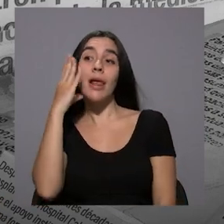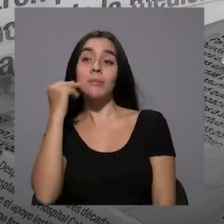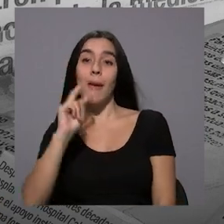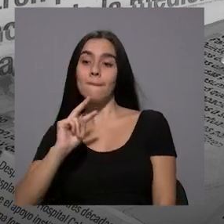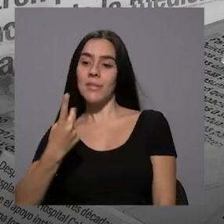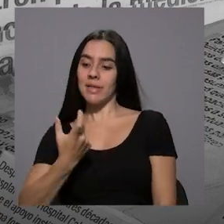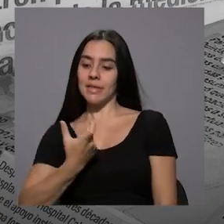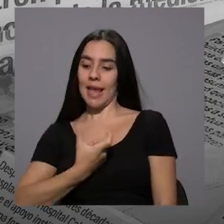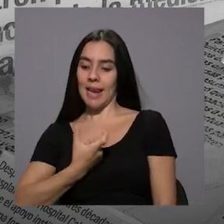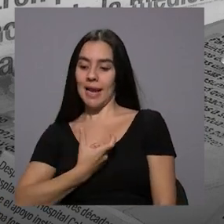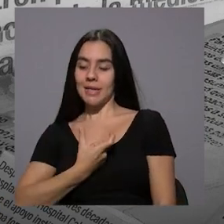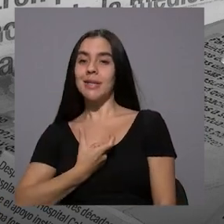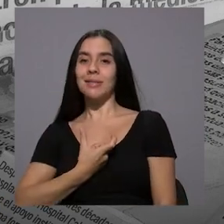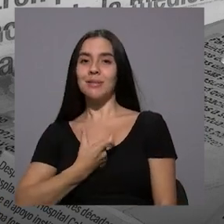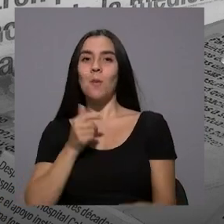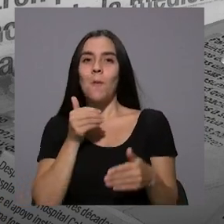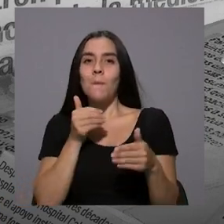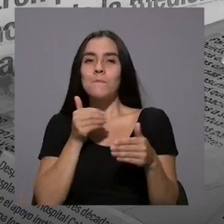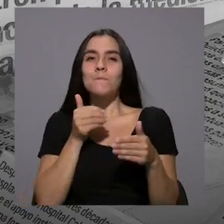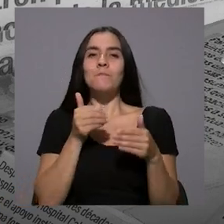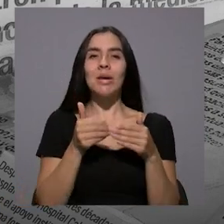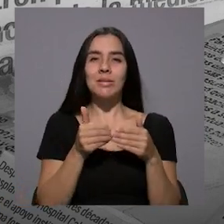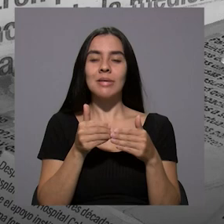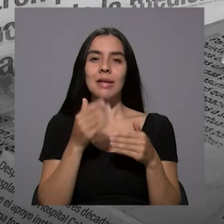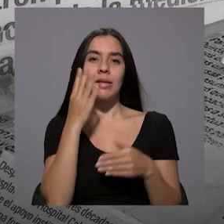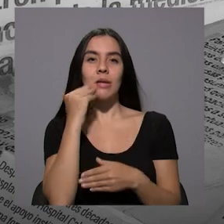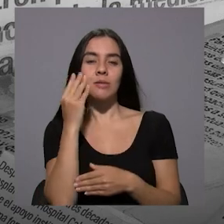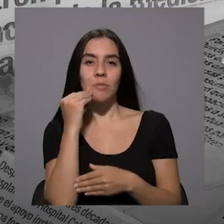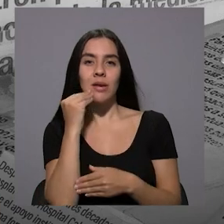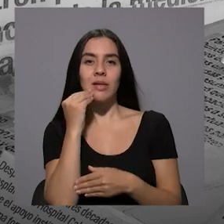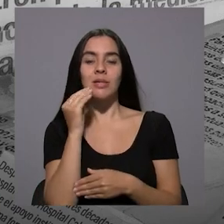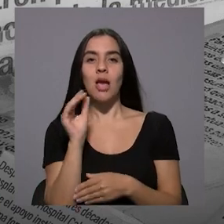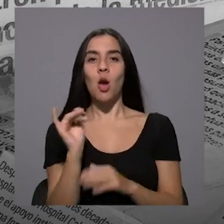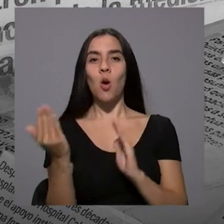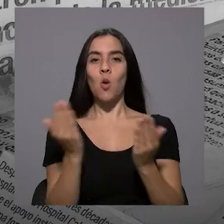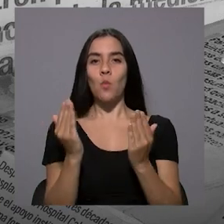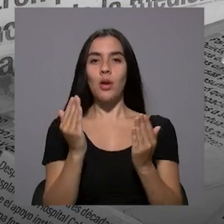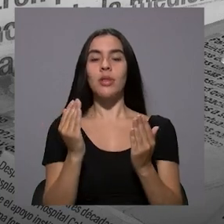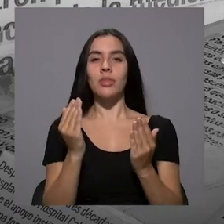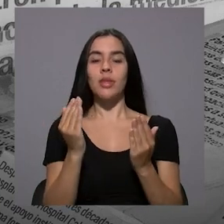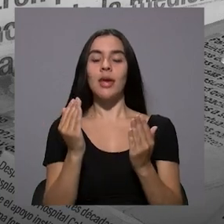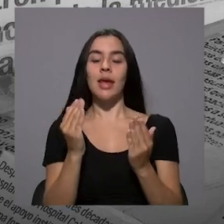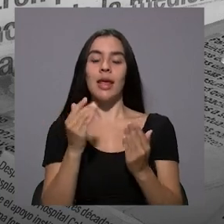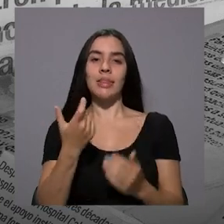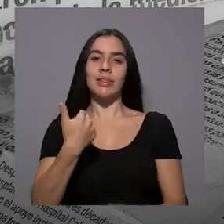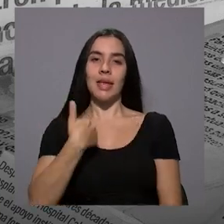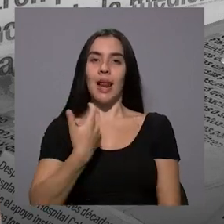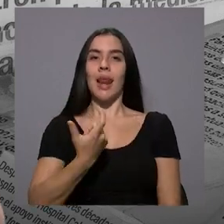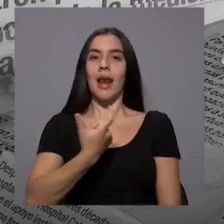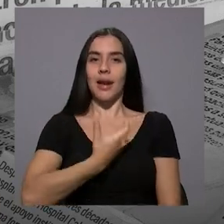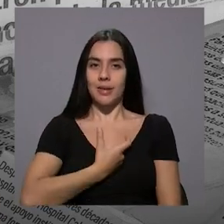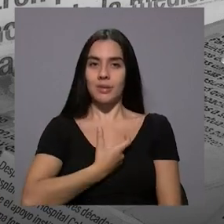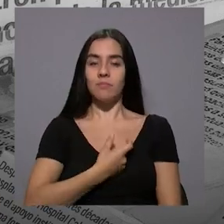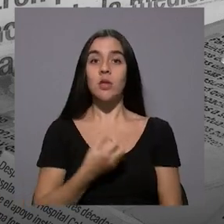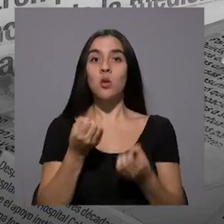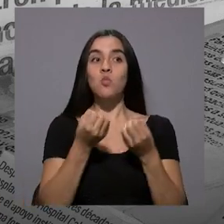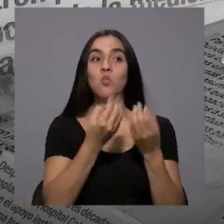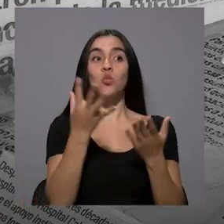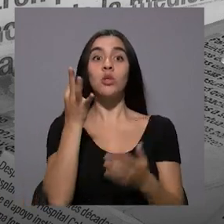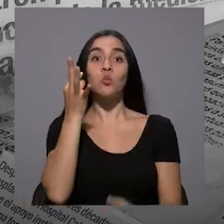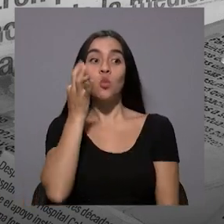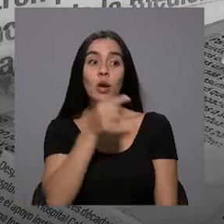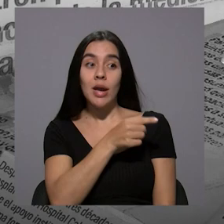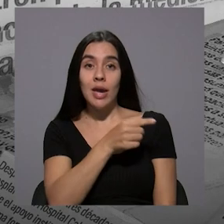vicealcaldía es lo más cercano que tenemos a la experiencia directa de ejercer la alcaldía. Y muchísimas mujeres